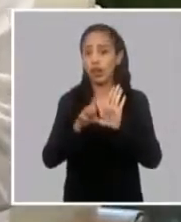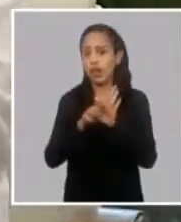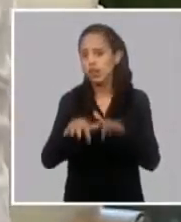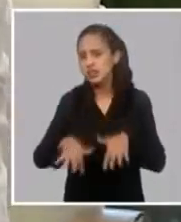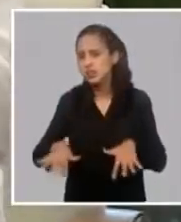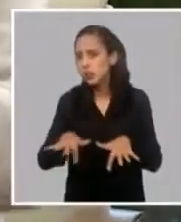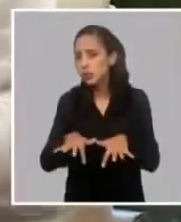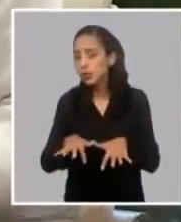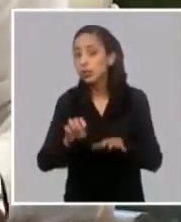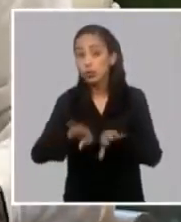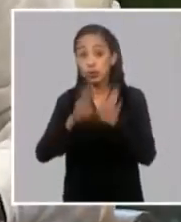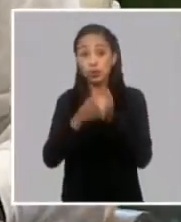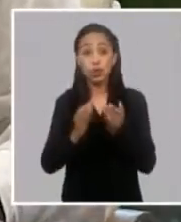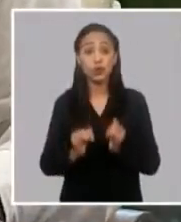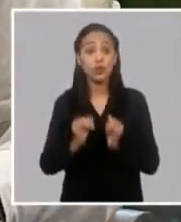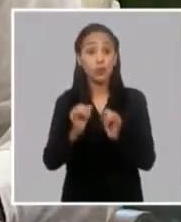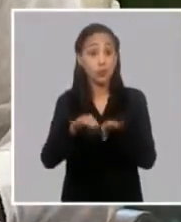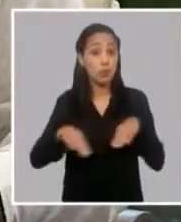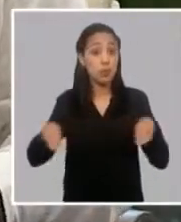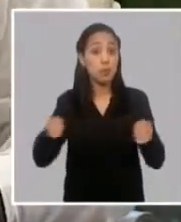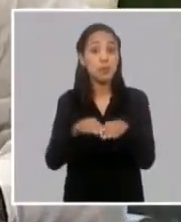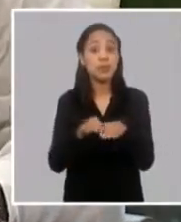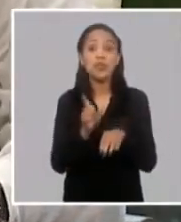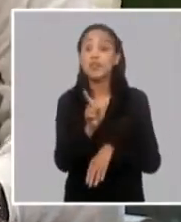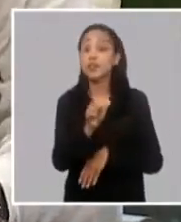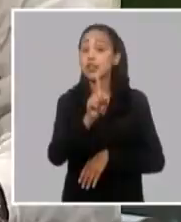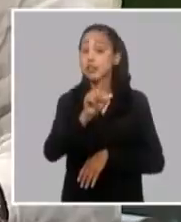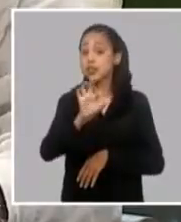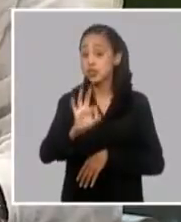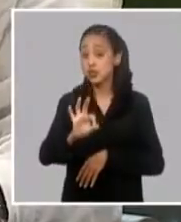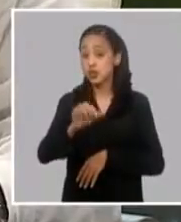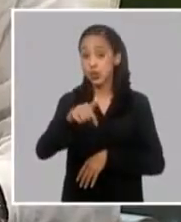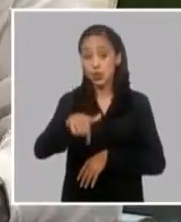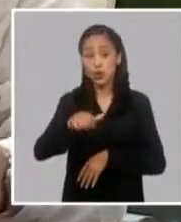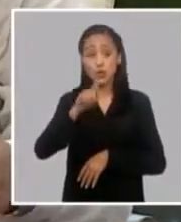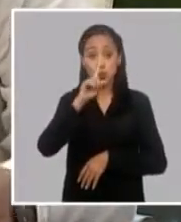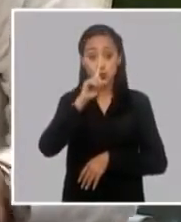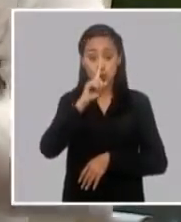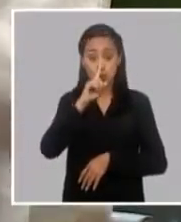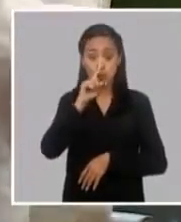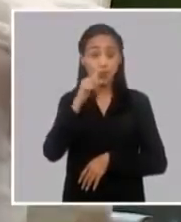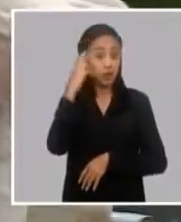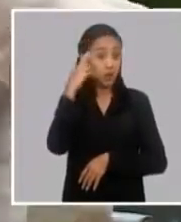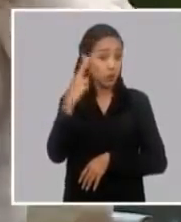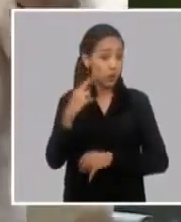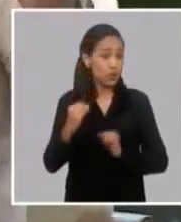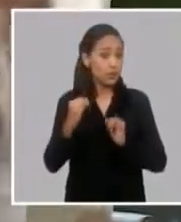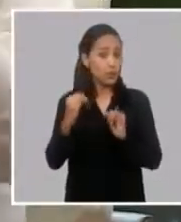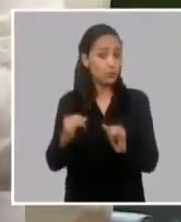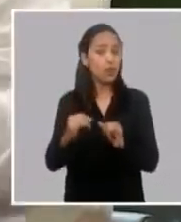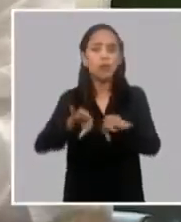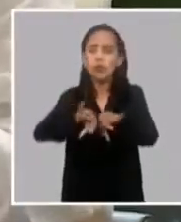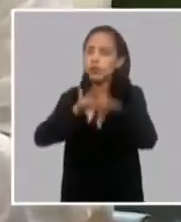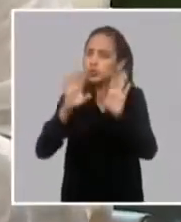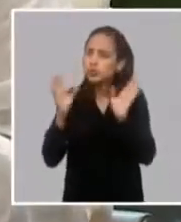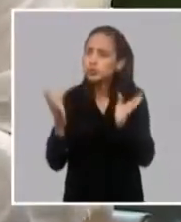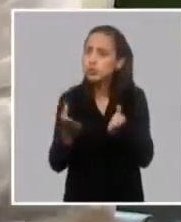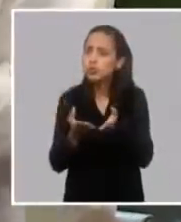todo lo que informamos en la mesa redonda aquí el 18 de junio recuerde que el 18 de junio informamos que dimos todo el